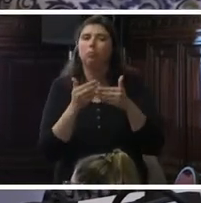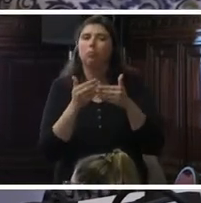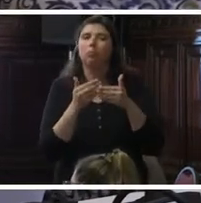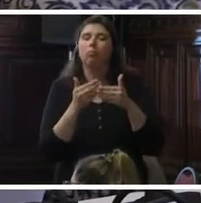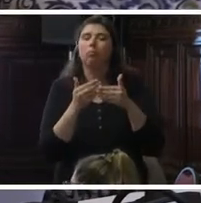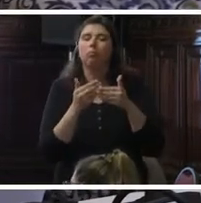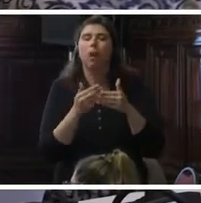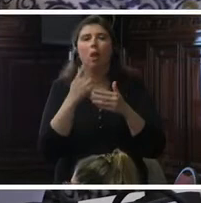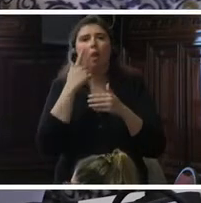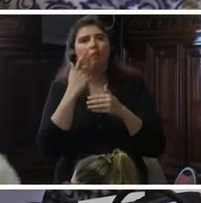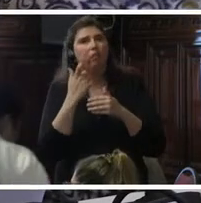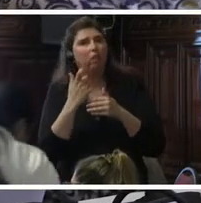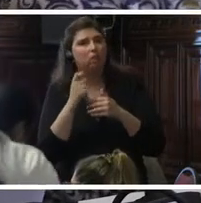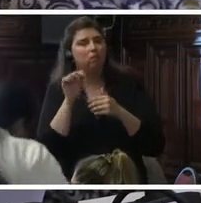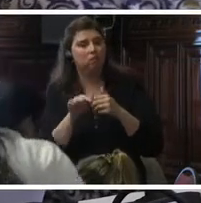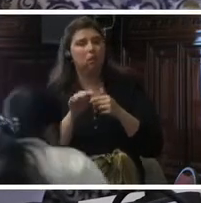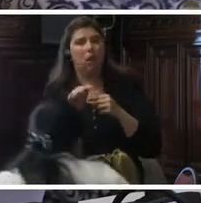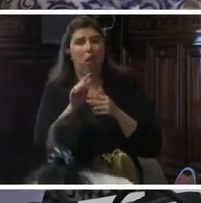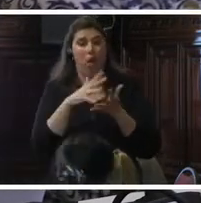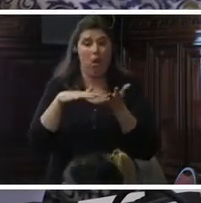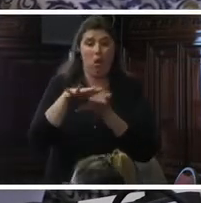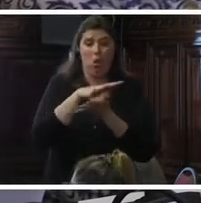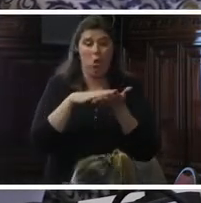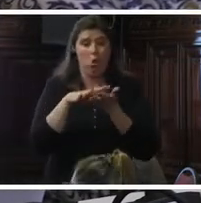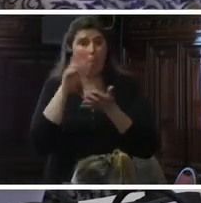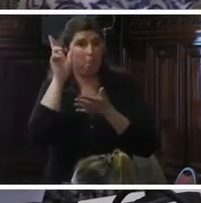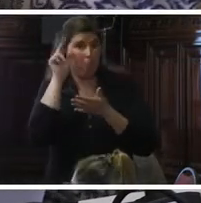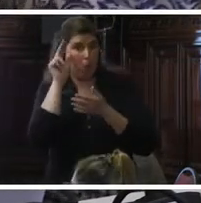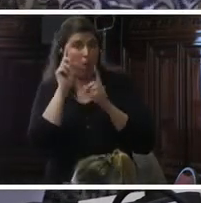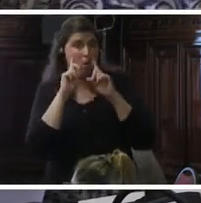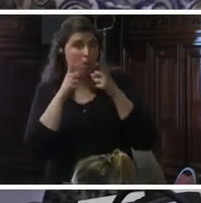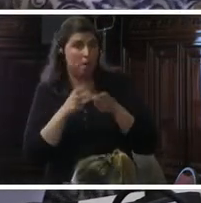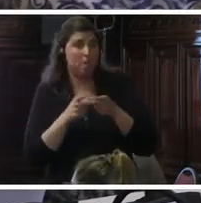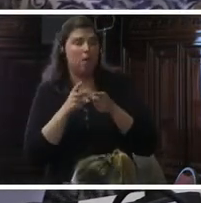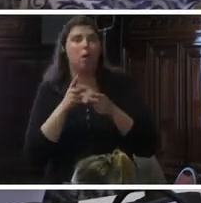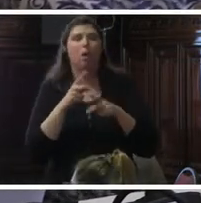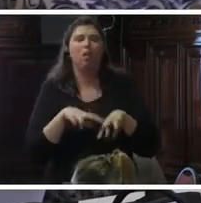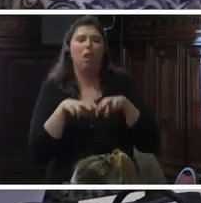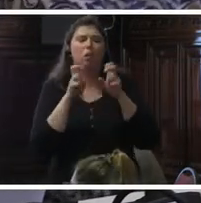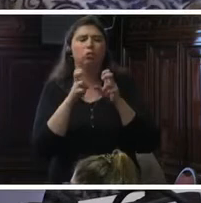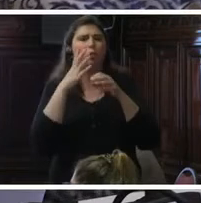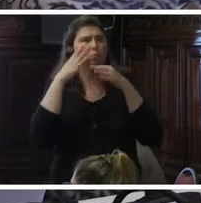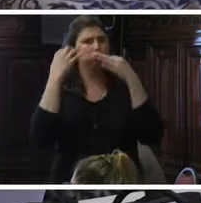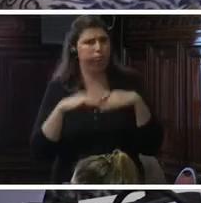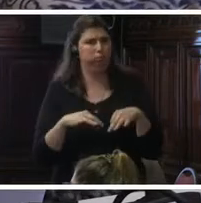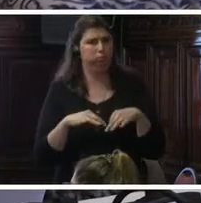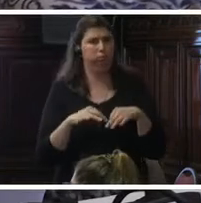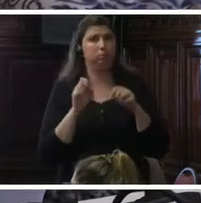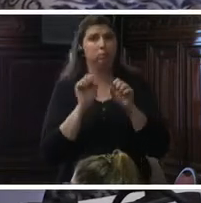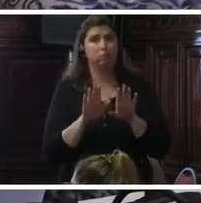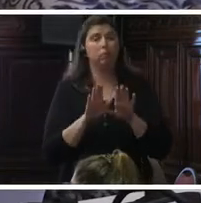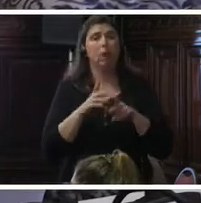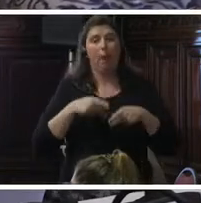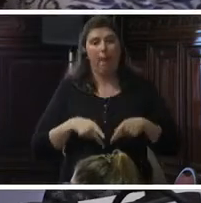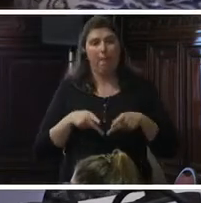generación de evidencia en el contexto peruano y también garantizar el acceso a diagnósticos certeros. Asimismo, también el acceso